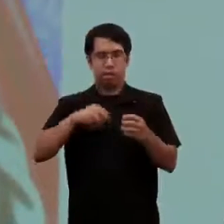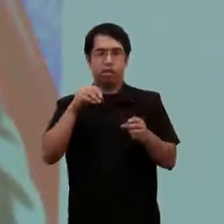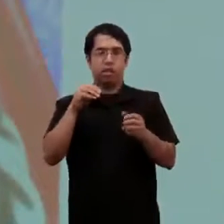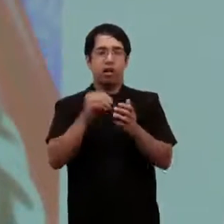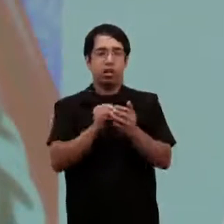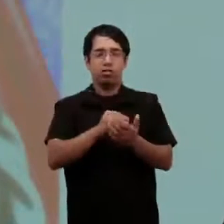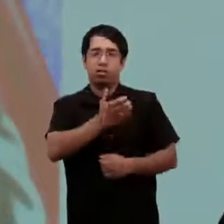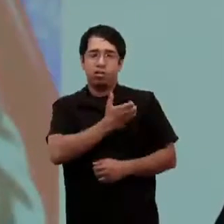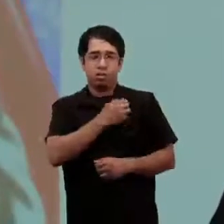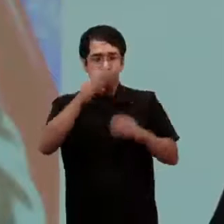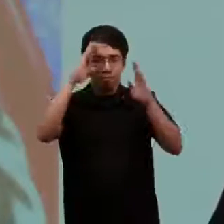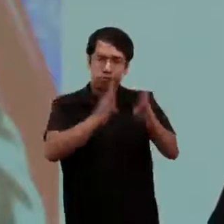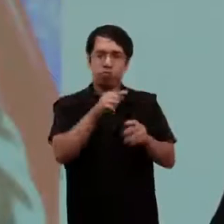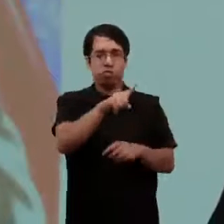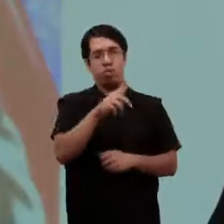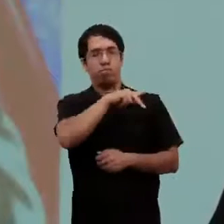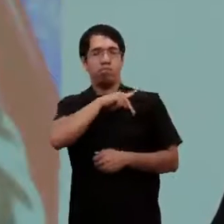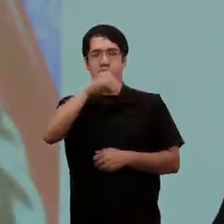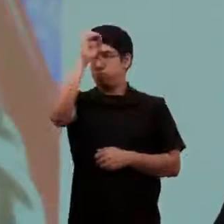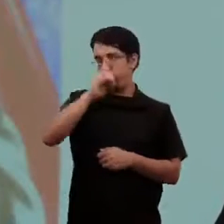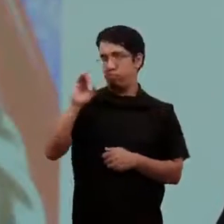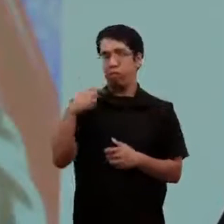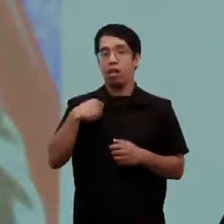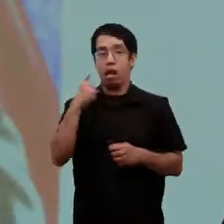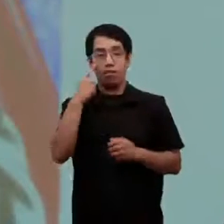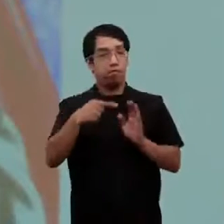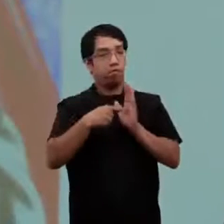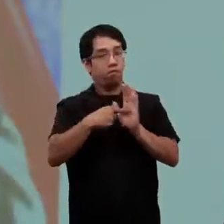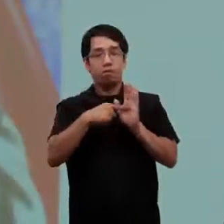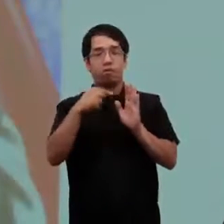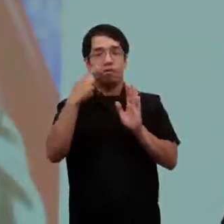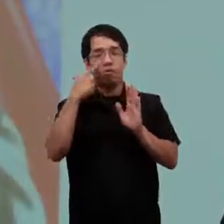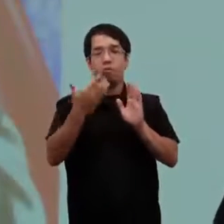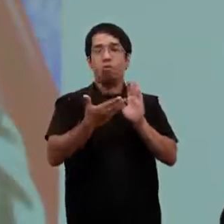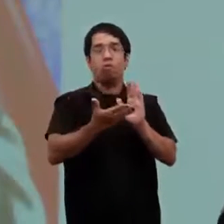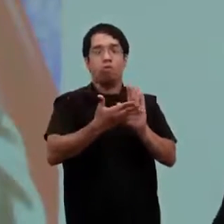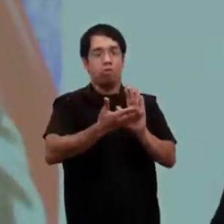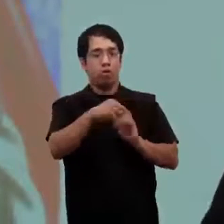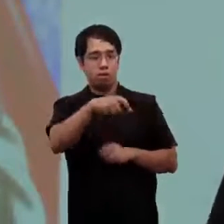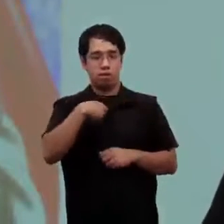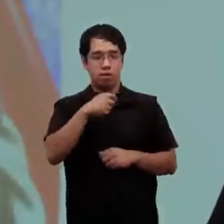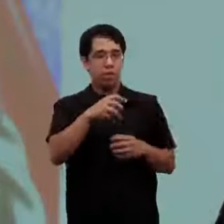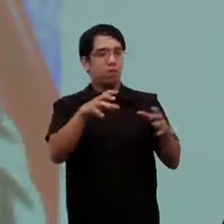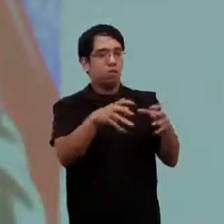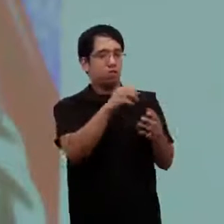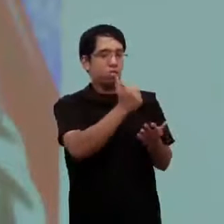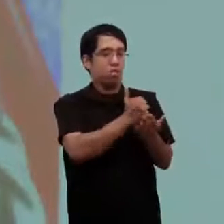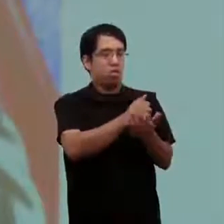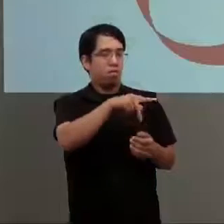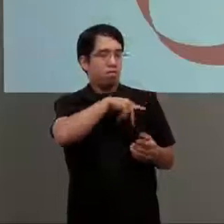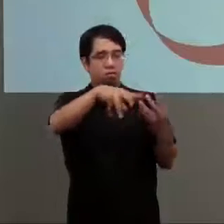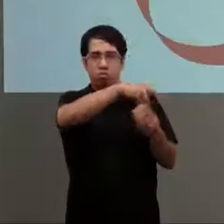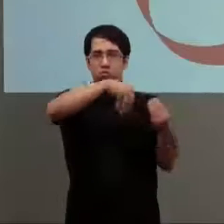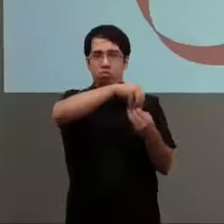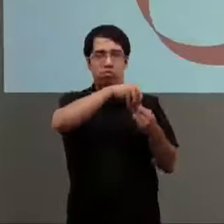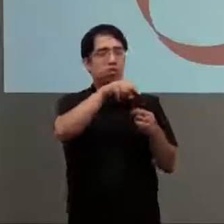de las personas con discapacidad. Acá también es importante resaltar el papel de la sociedad civil que